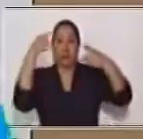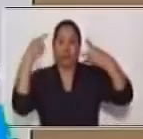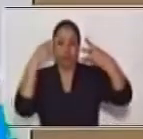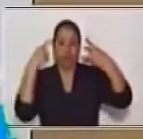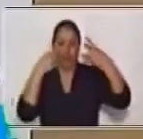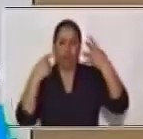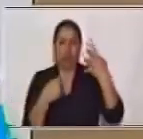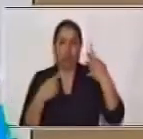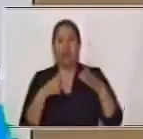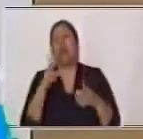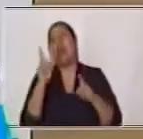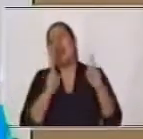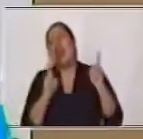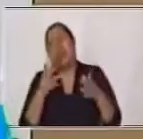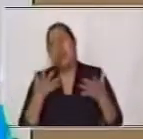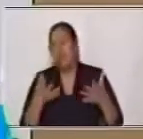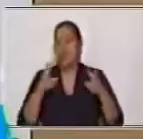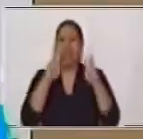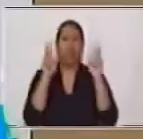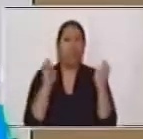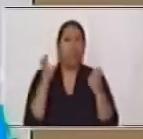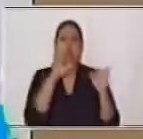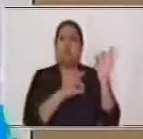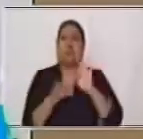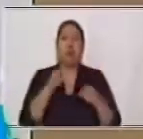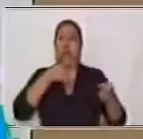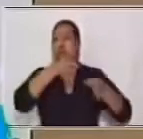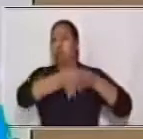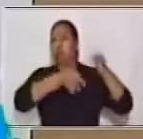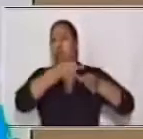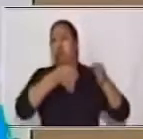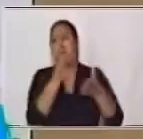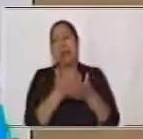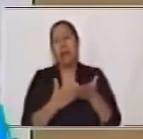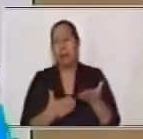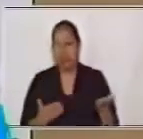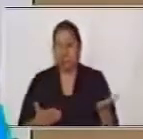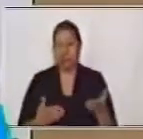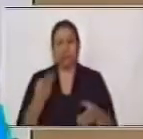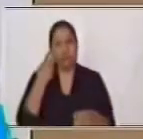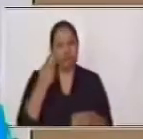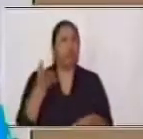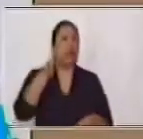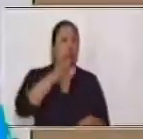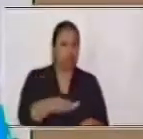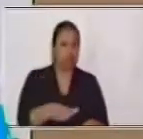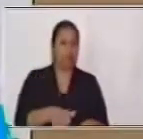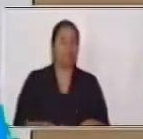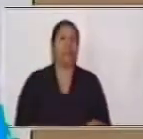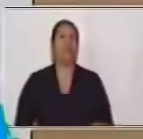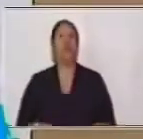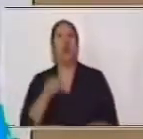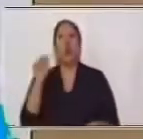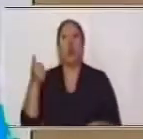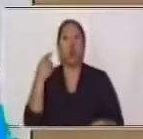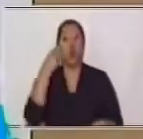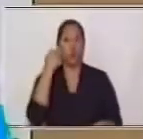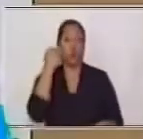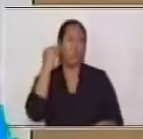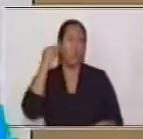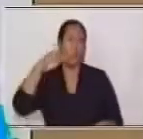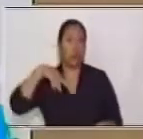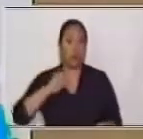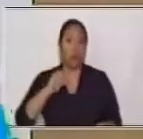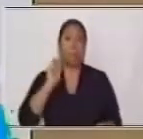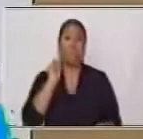tema o algo que queramos explicar. Ya lo vamos a ver más adelante. Y otro de los signos que vamos a repasar es el punto.